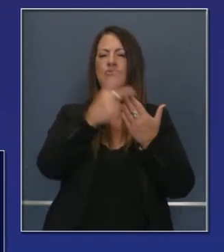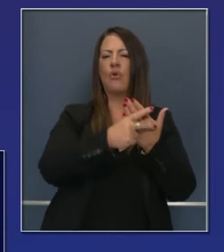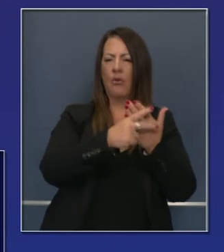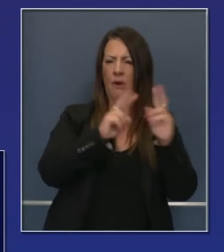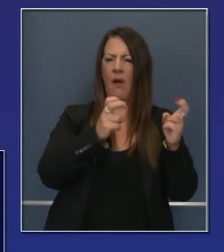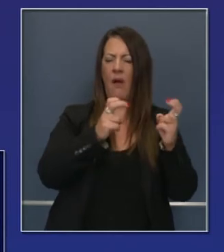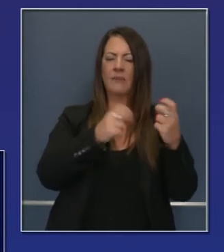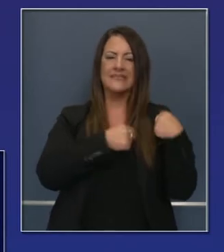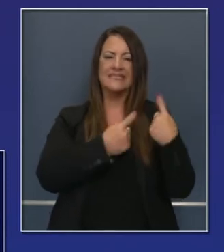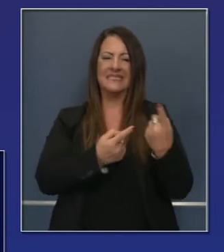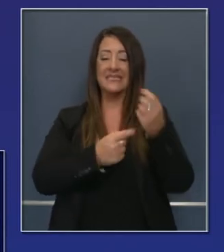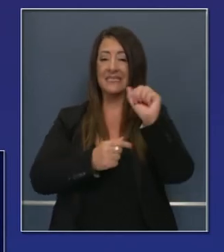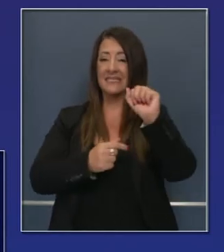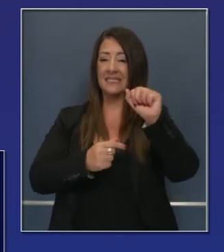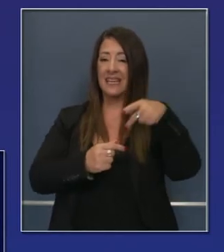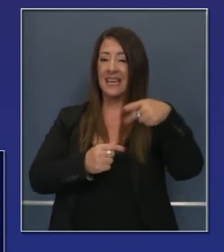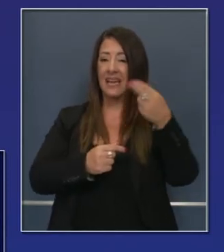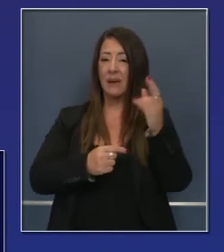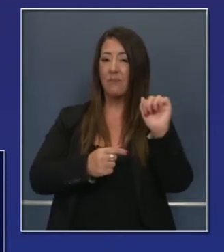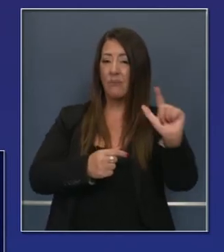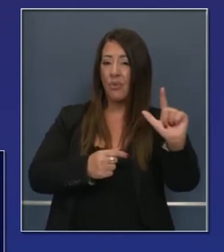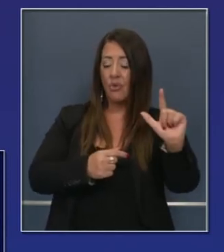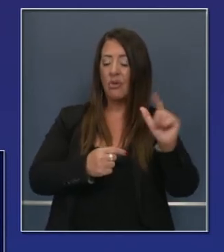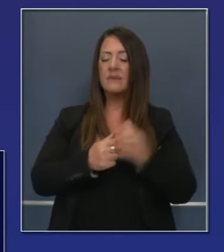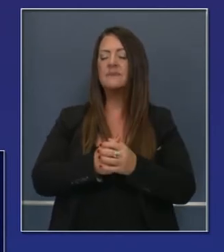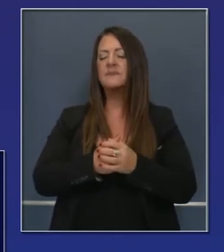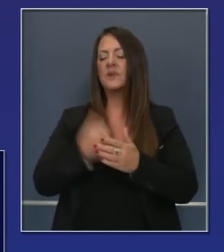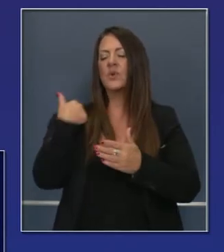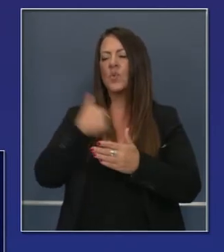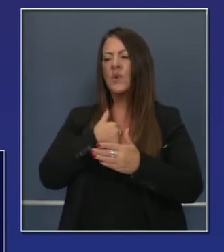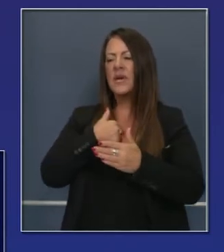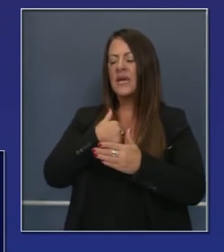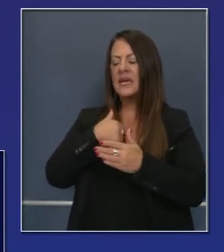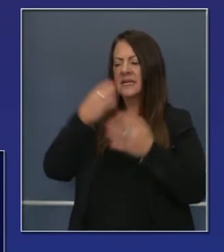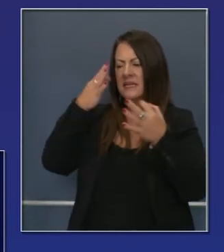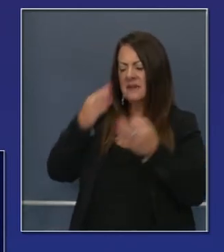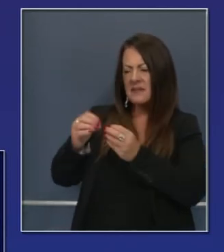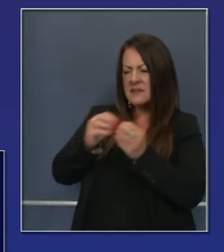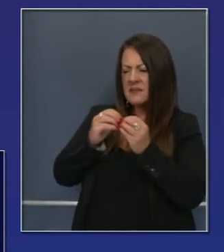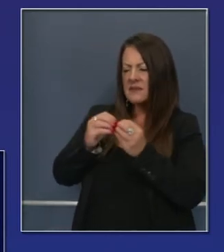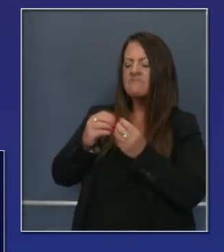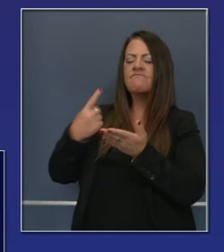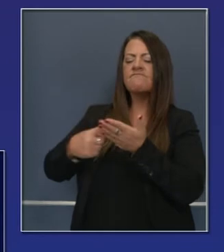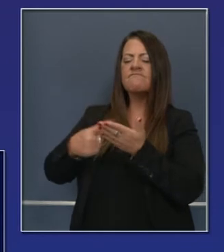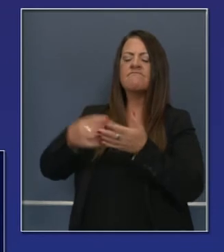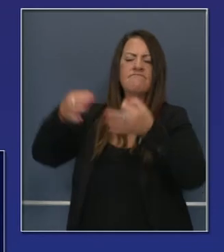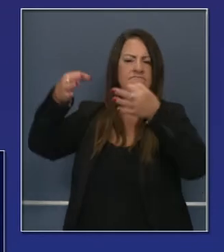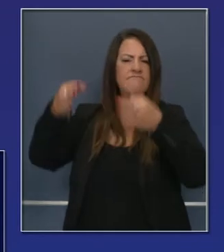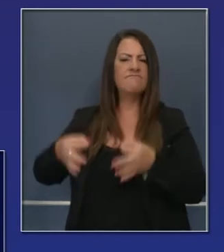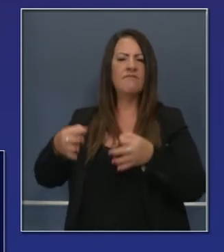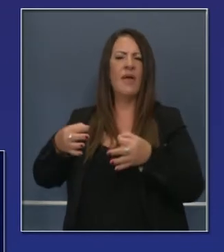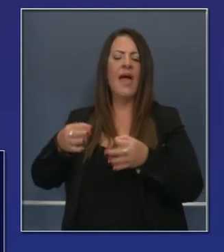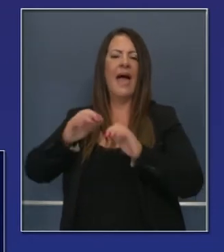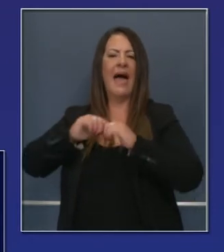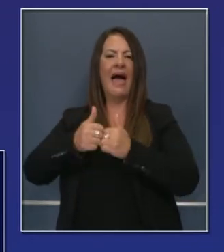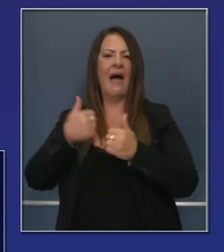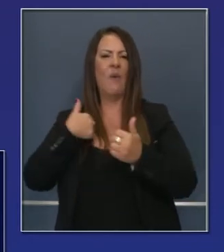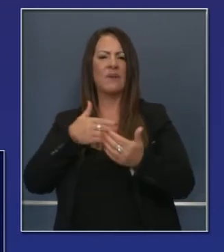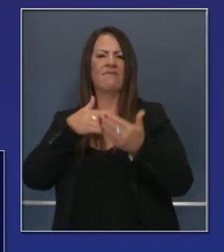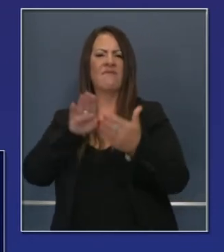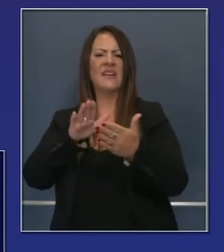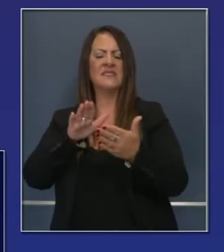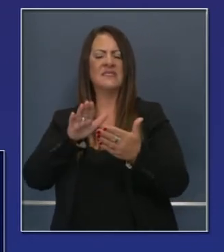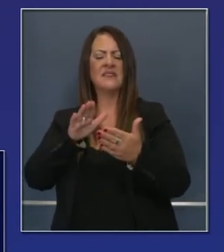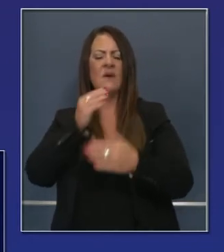esta transparencia es importante. Solamente desde abril, creamos una idea, nos fijamos en esta crisis de COVID,